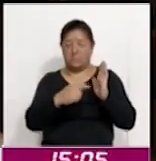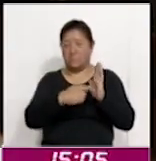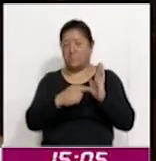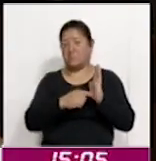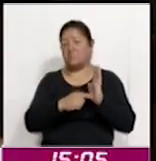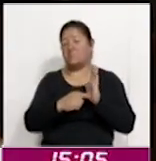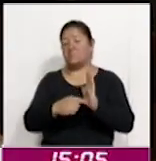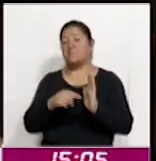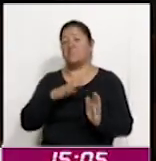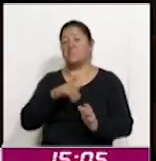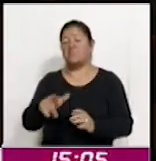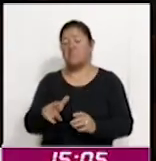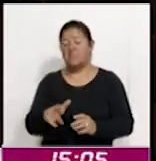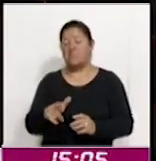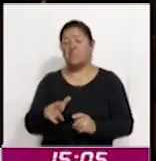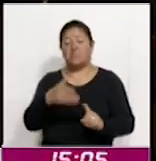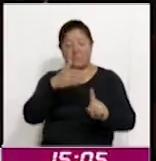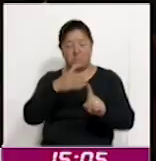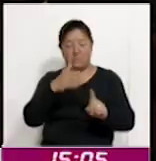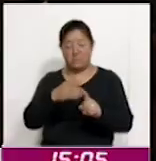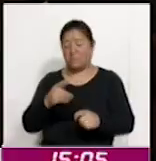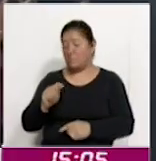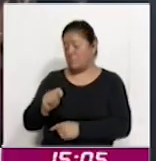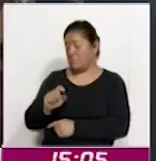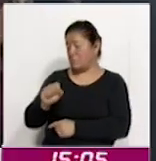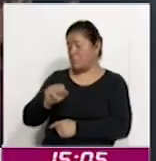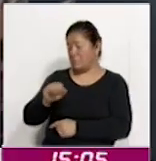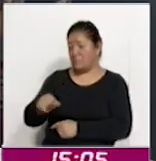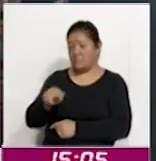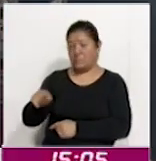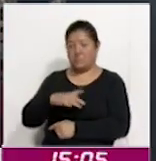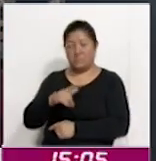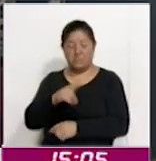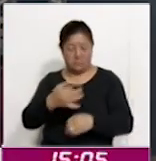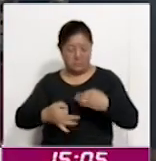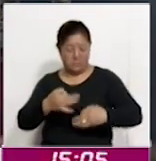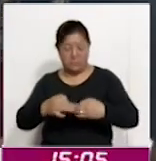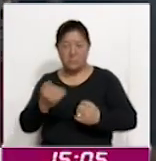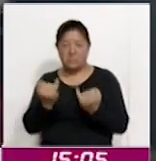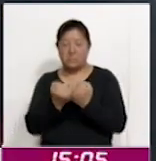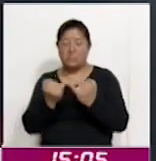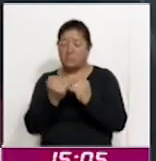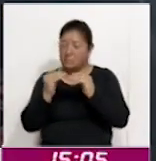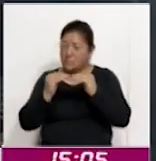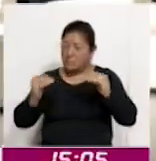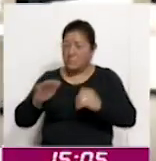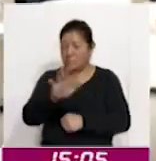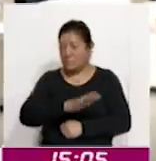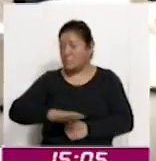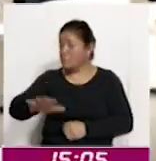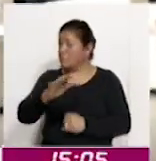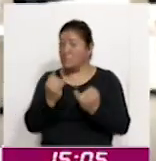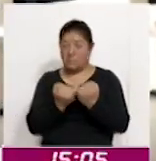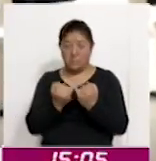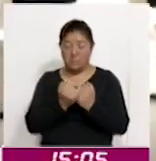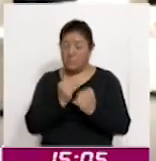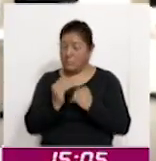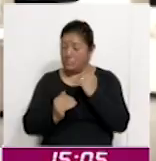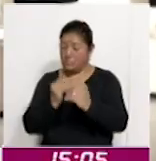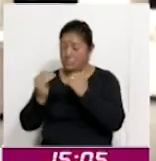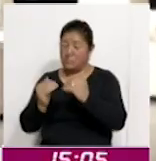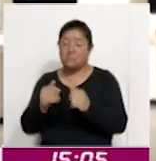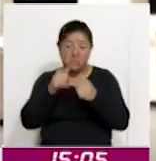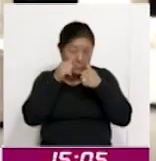establecer las bases de actuación en el tribunal, así como la implementación homogénea y efectiva del procedimiento para prevenir, atender y